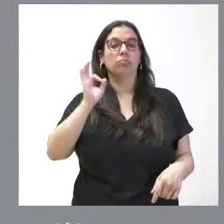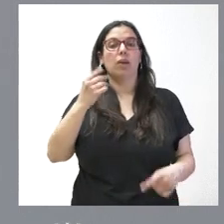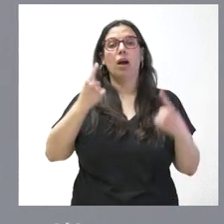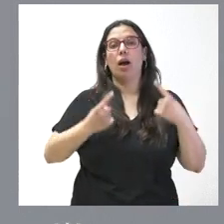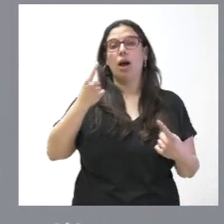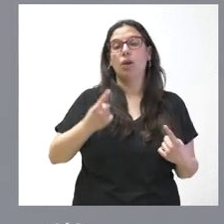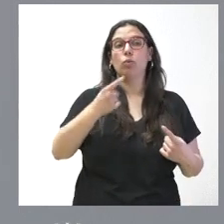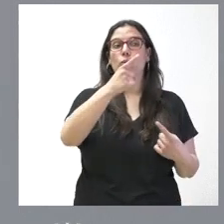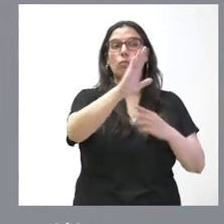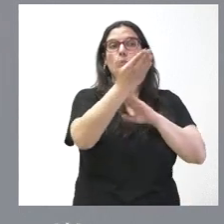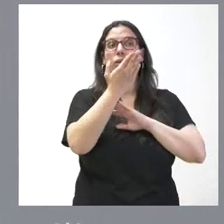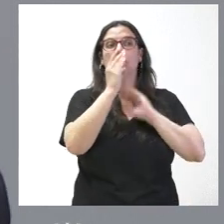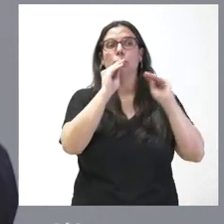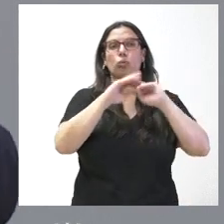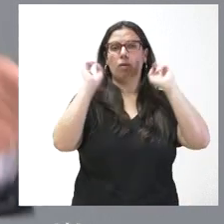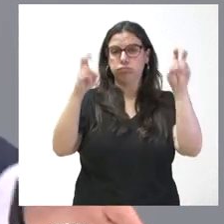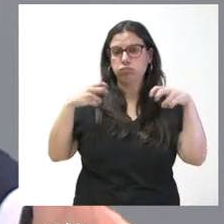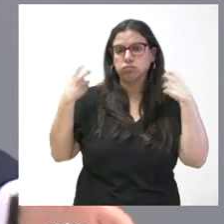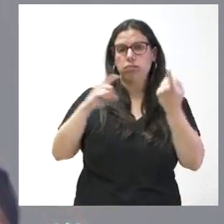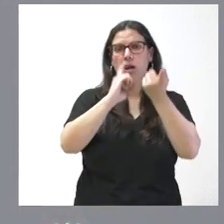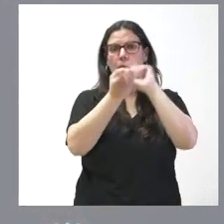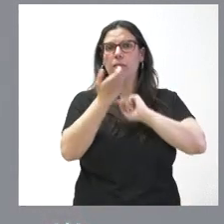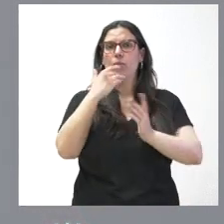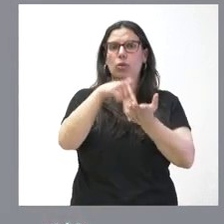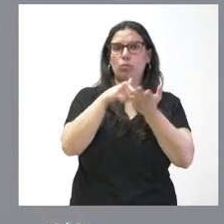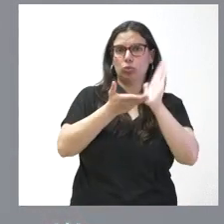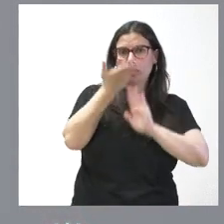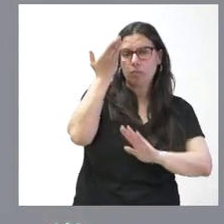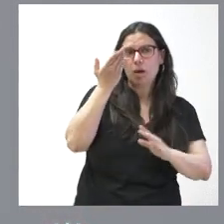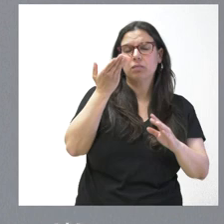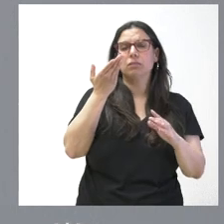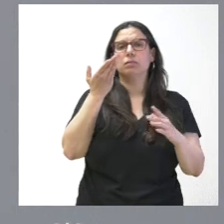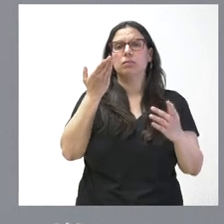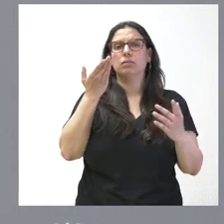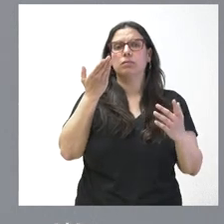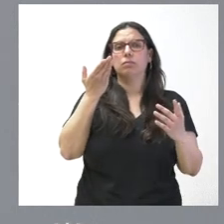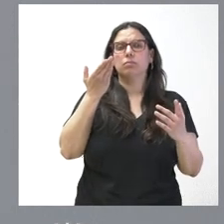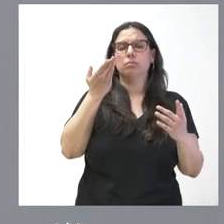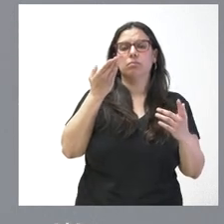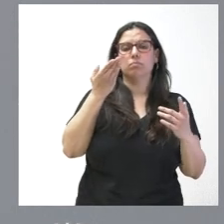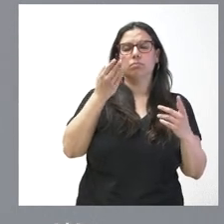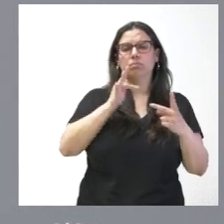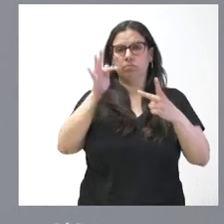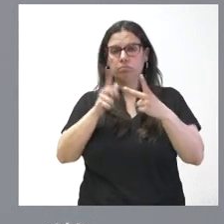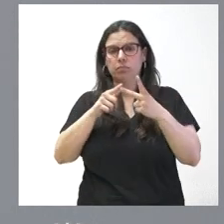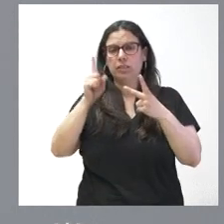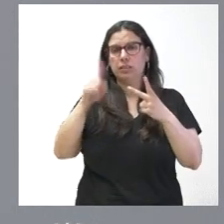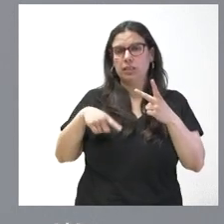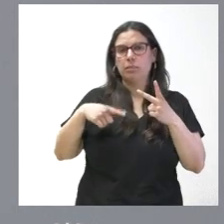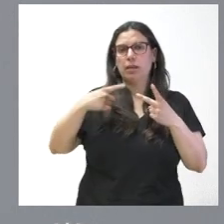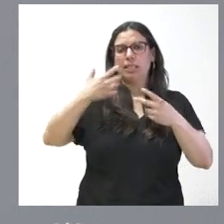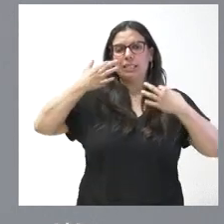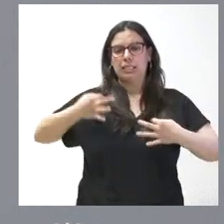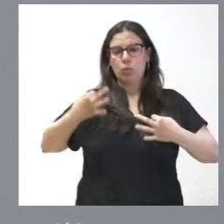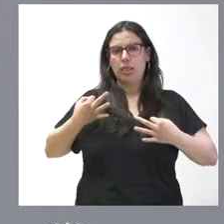giro de 180 grados una subida de impuestos y poner en riesgo lo que viene siendo una garantía de los servicios